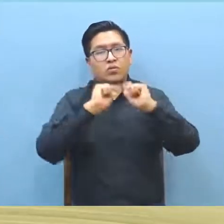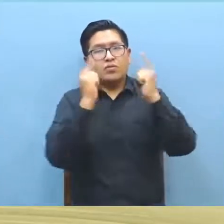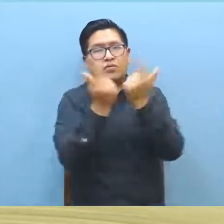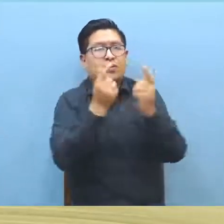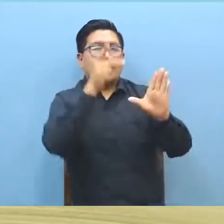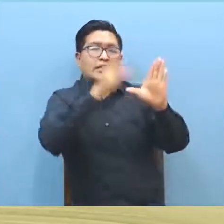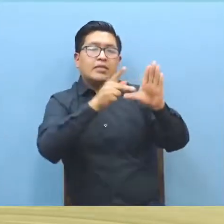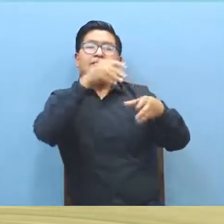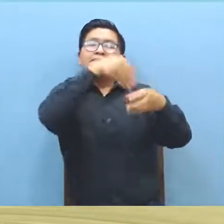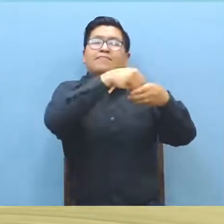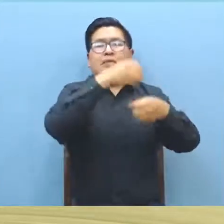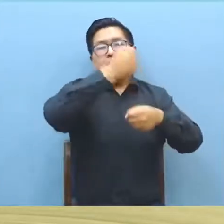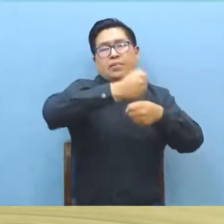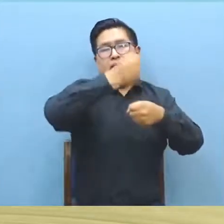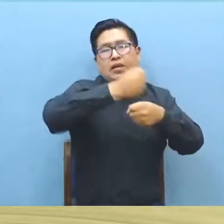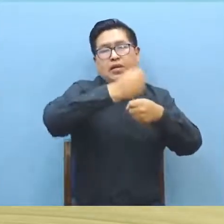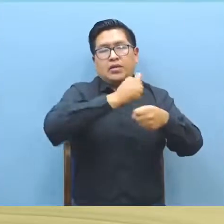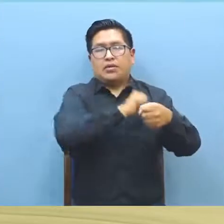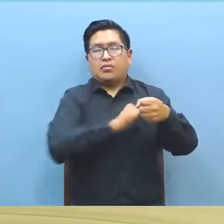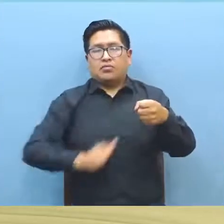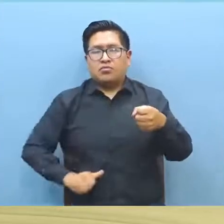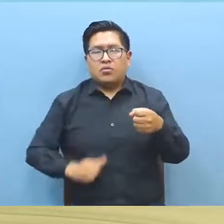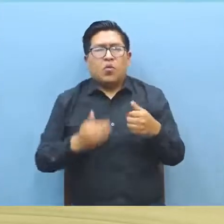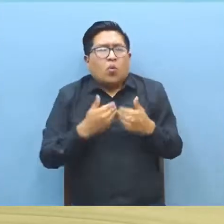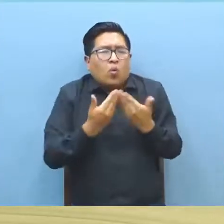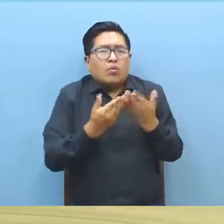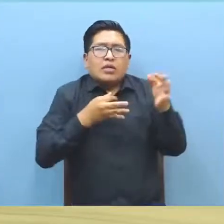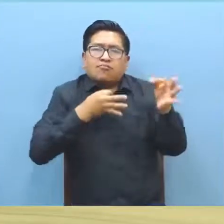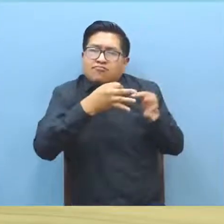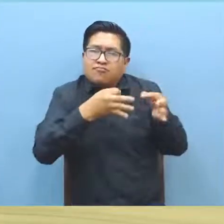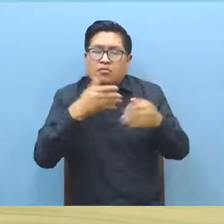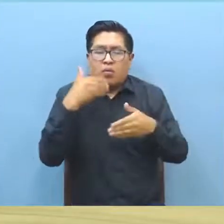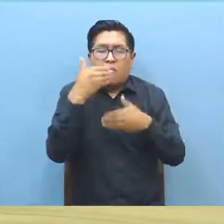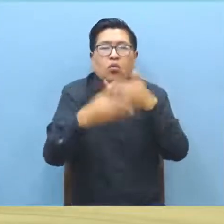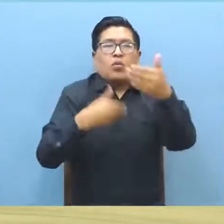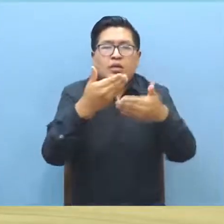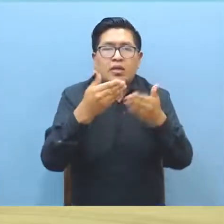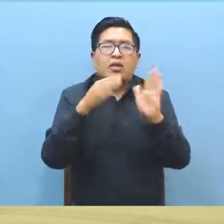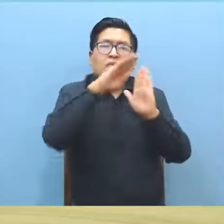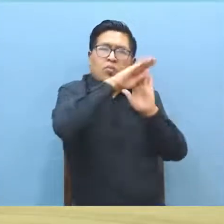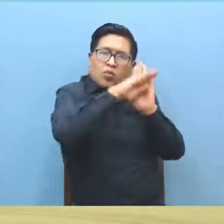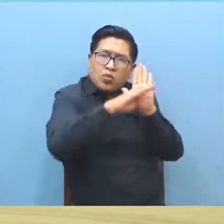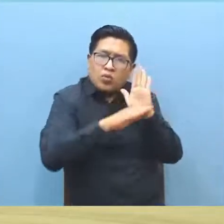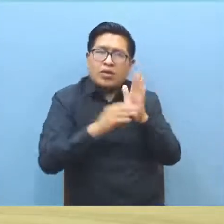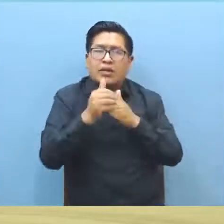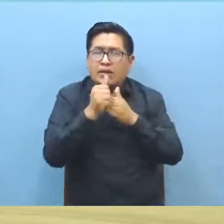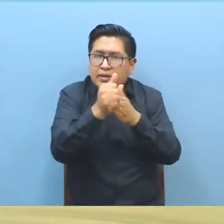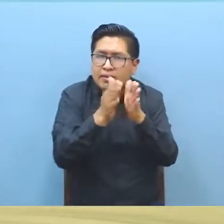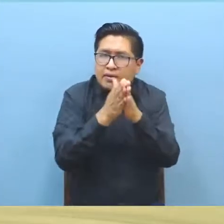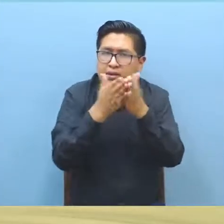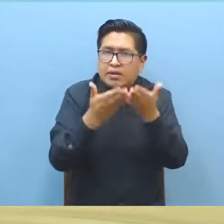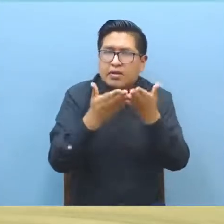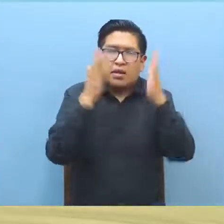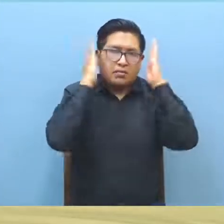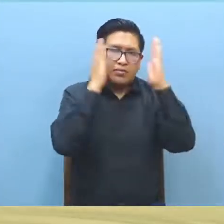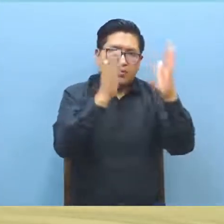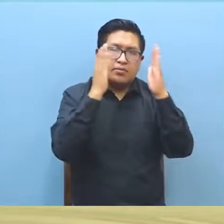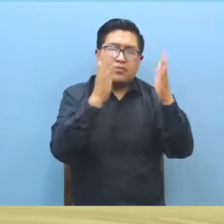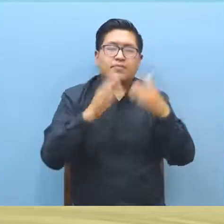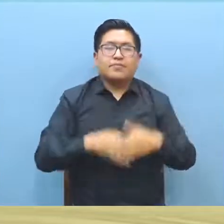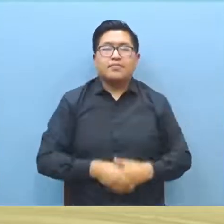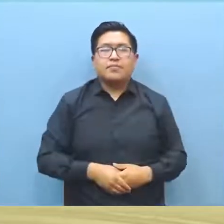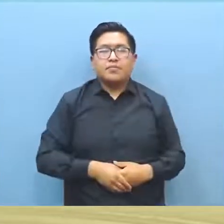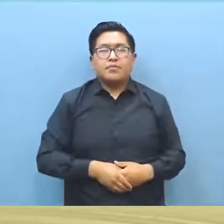psicólogos del Gobierno Municipal en temáticas de procedimientos, protocolos, manuales y actuaciones procedimentales.